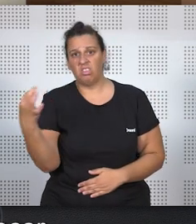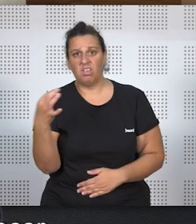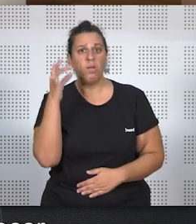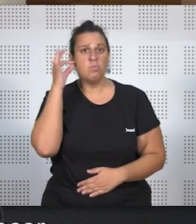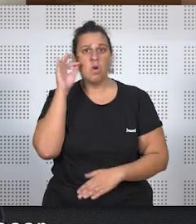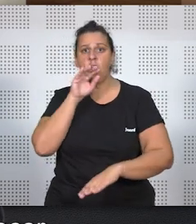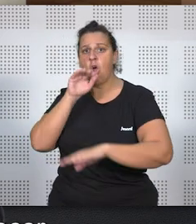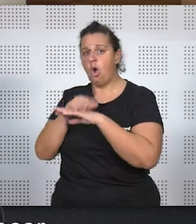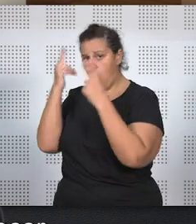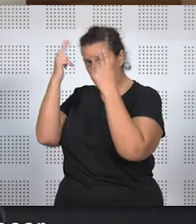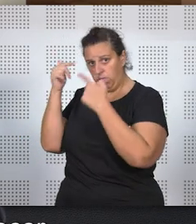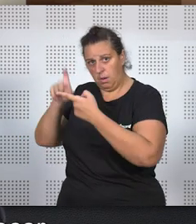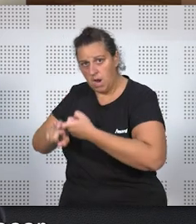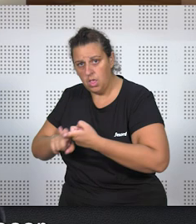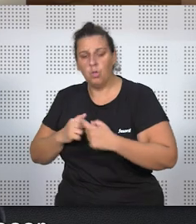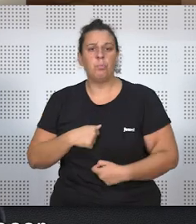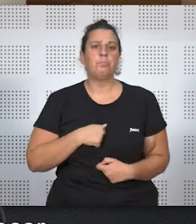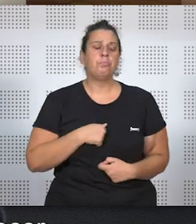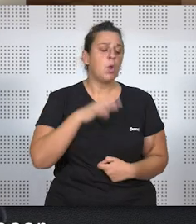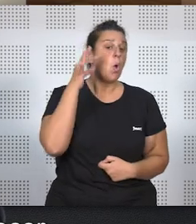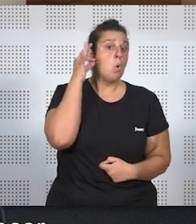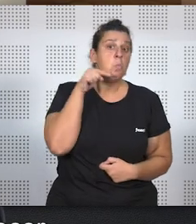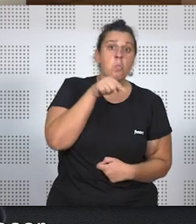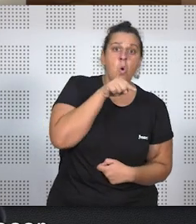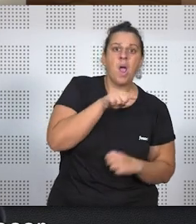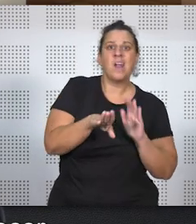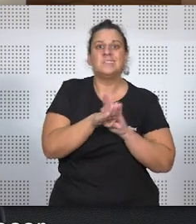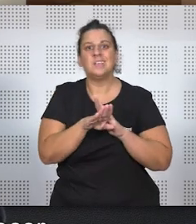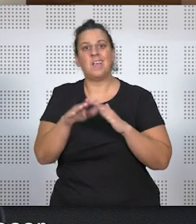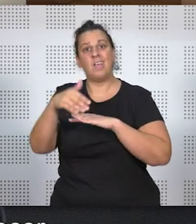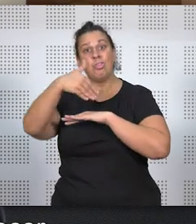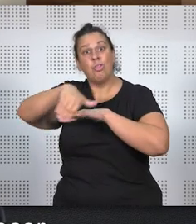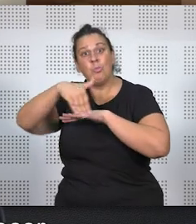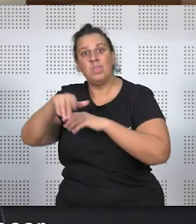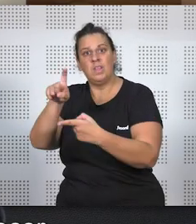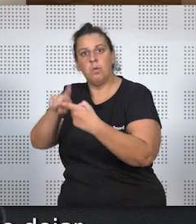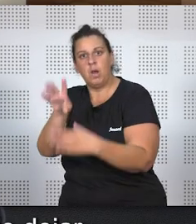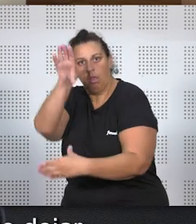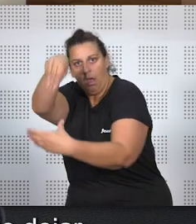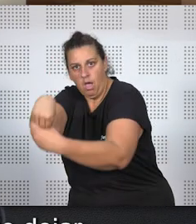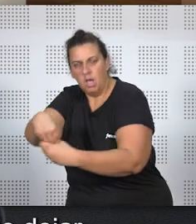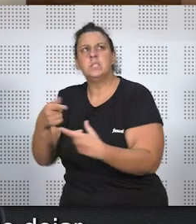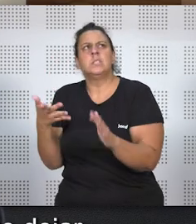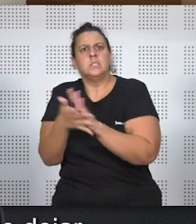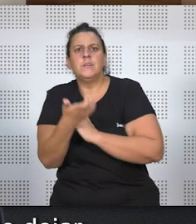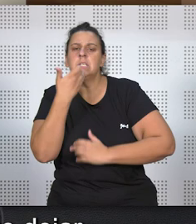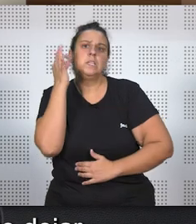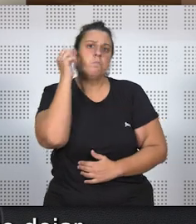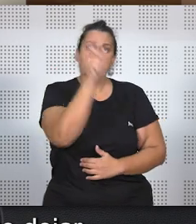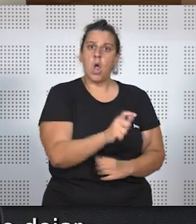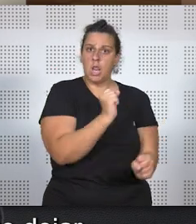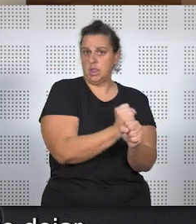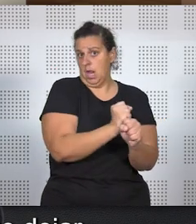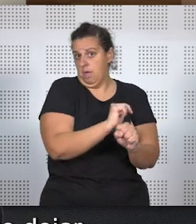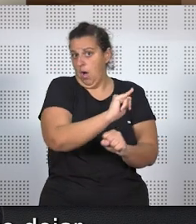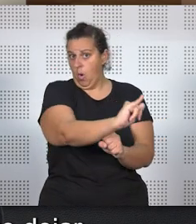tiene que obedecer al marido, dice que la mujer tiene que seguir el domicilio del marido, eso significa que si la mujer tiene un